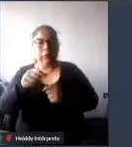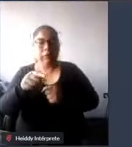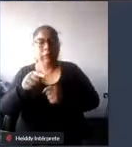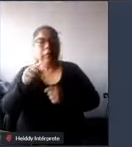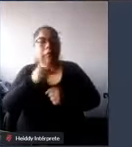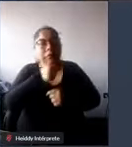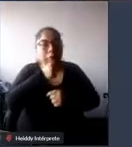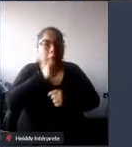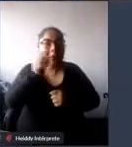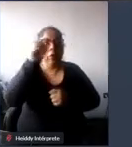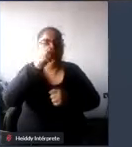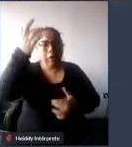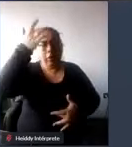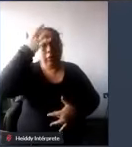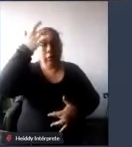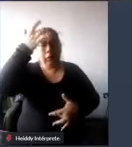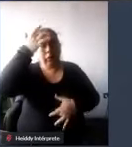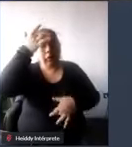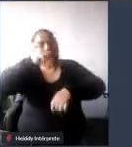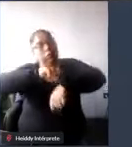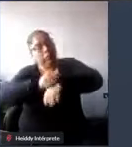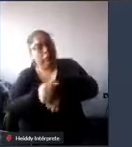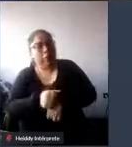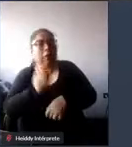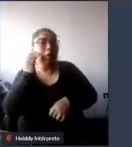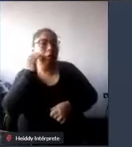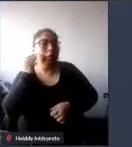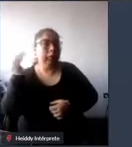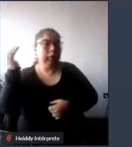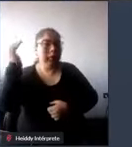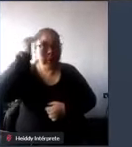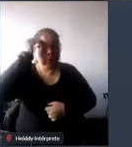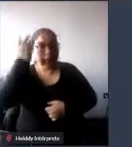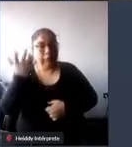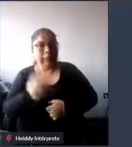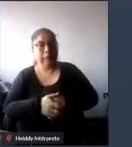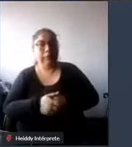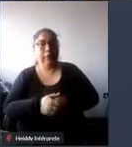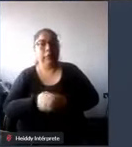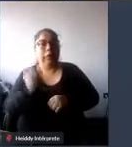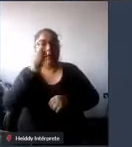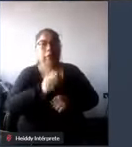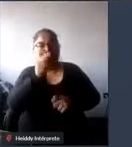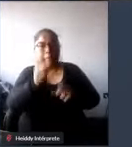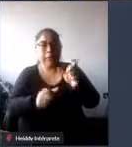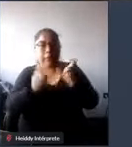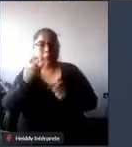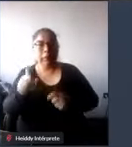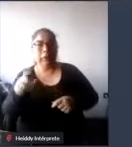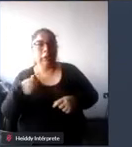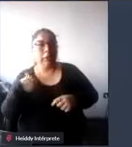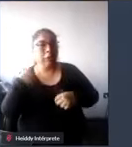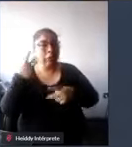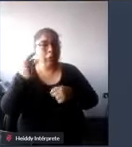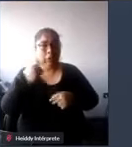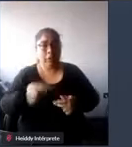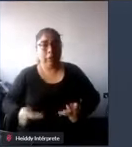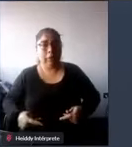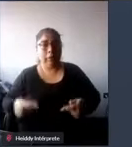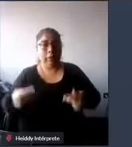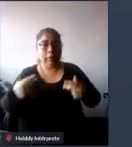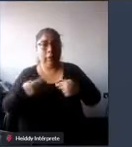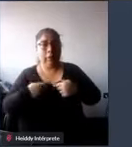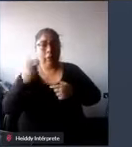por enfermedades o lesiones adultos mayores así como las poblaciones que por su condición de vida o situación